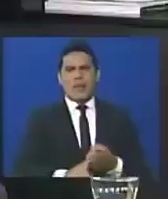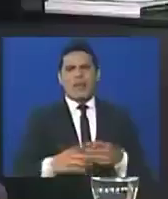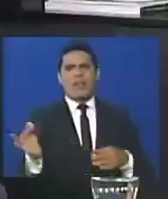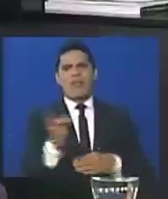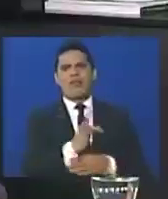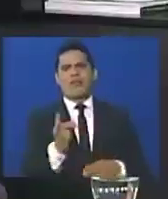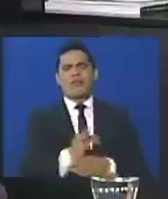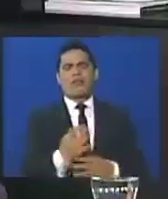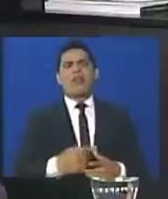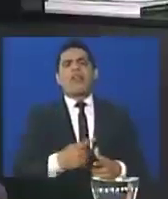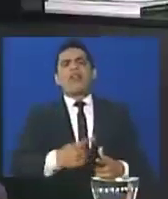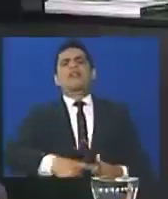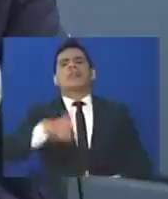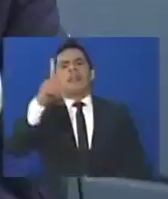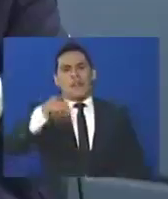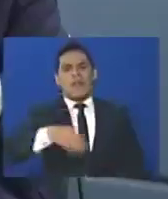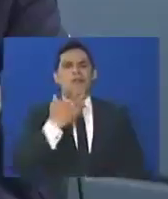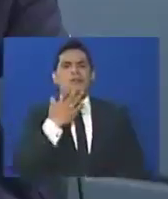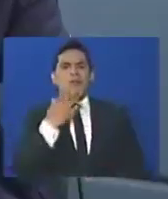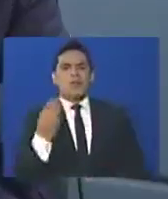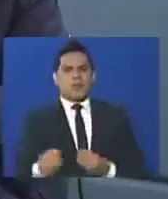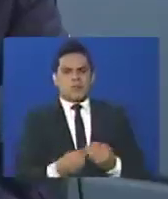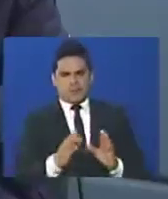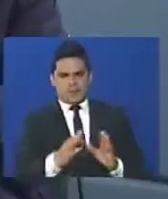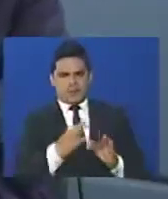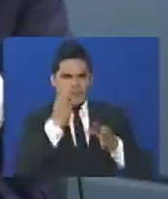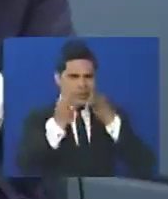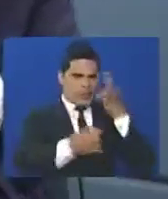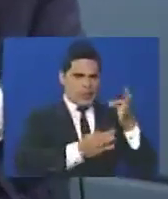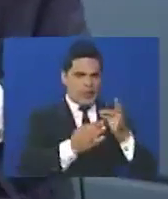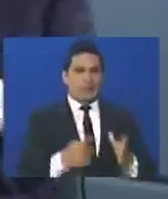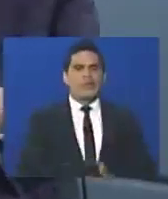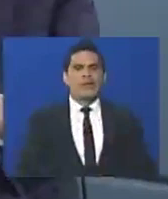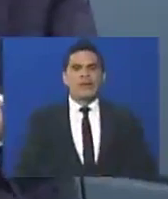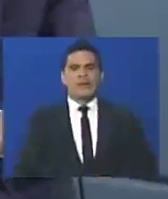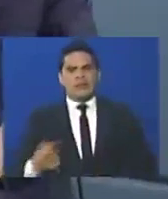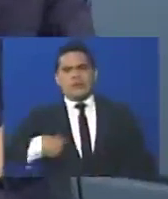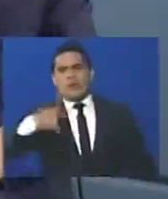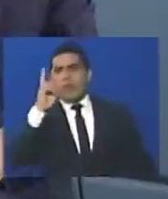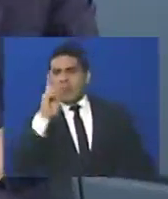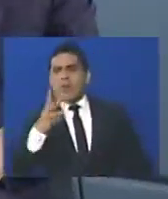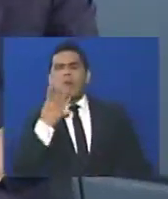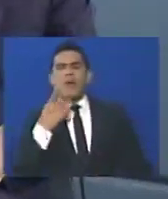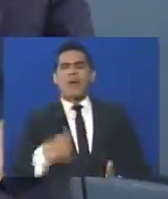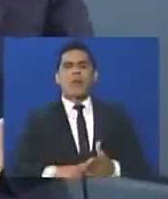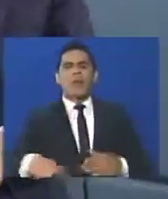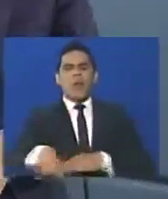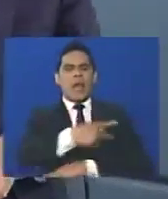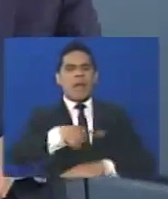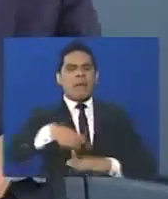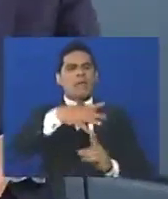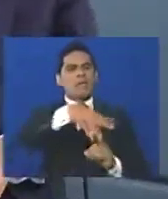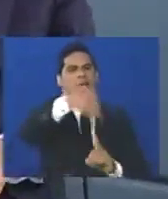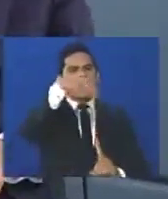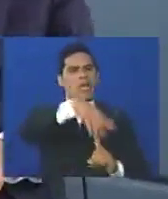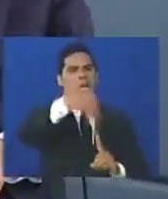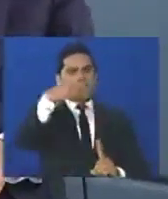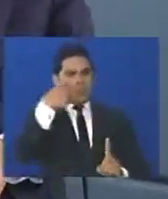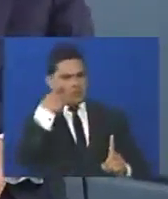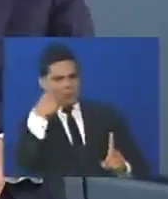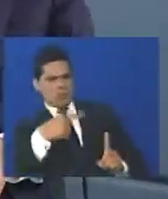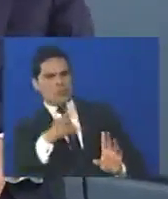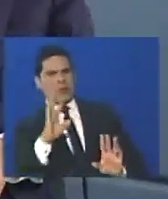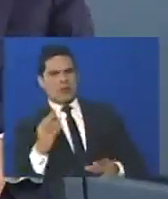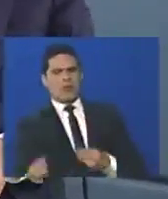funcionario, e incluso, función, y te voy decir una cosa, yo vi como en la plaza Altamira, en la plaza Altamira metieron, una cosa